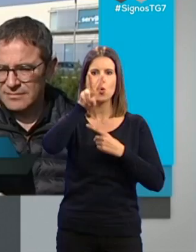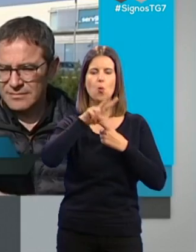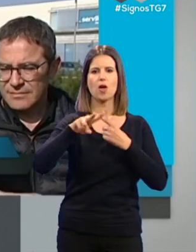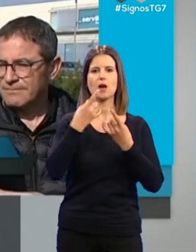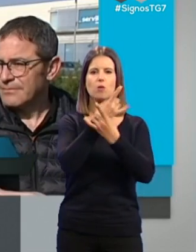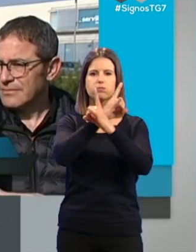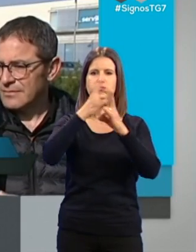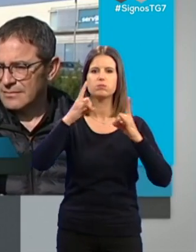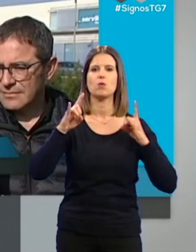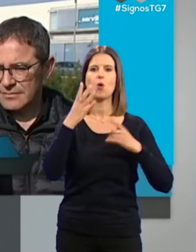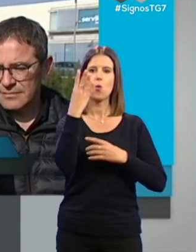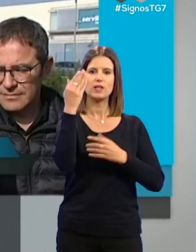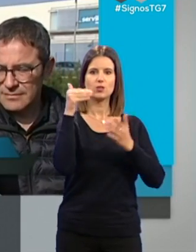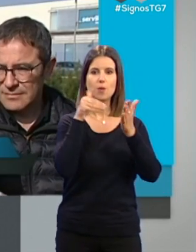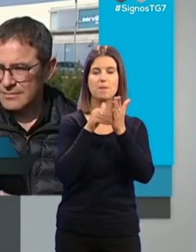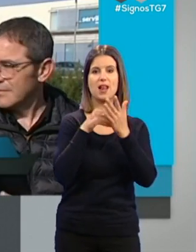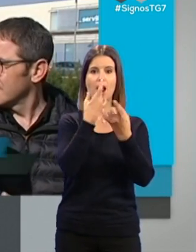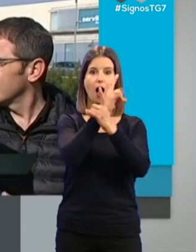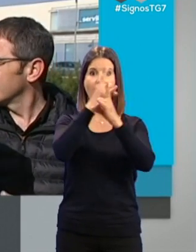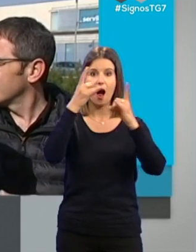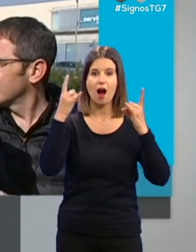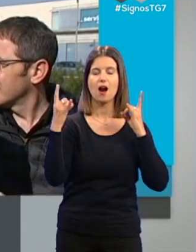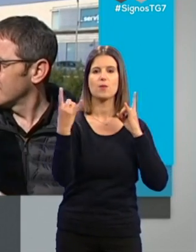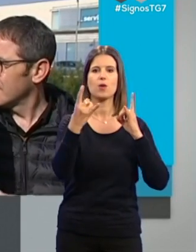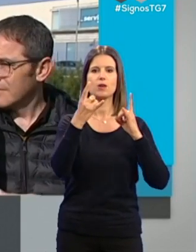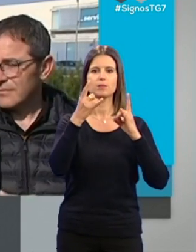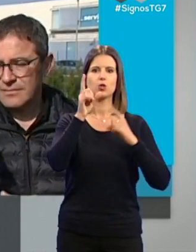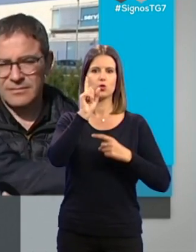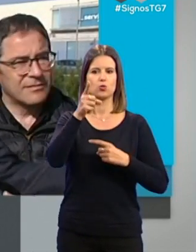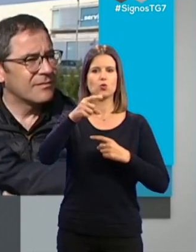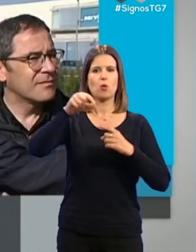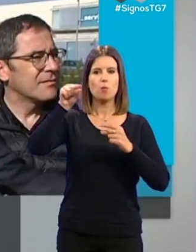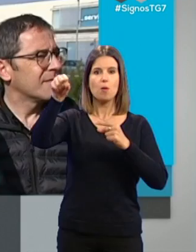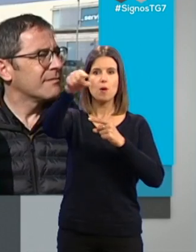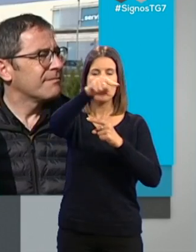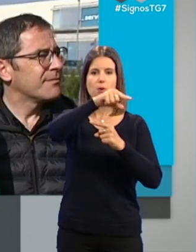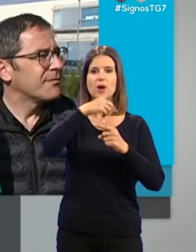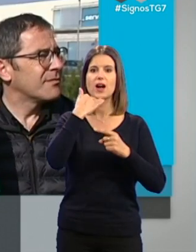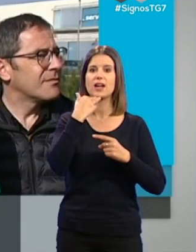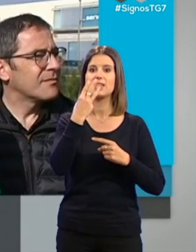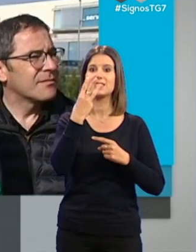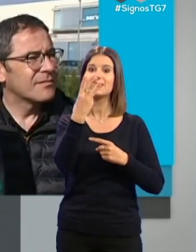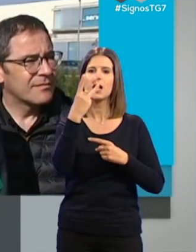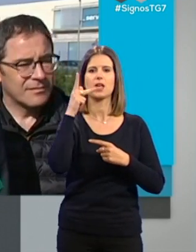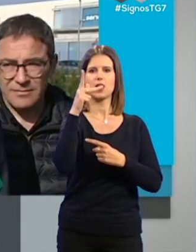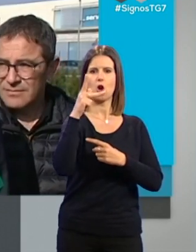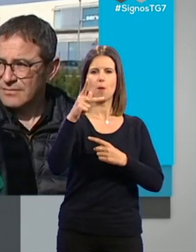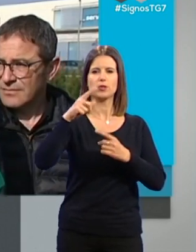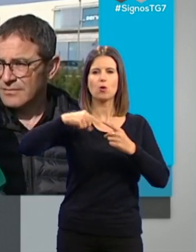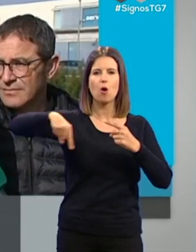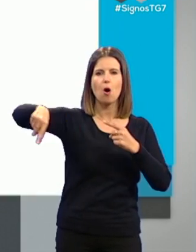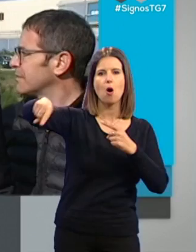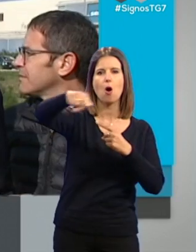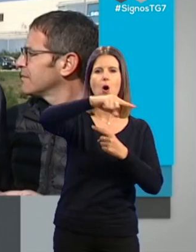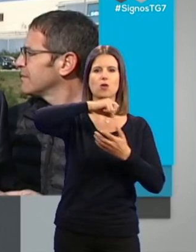jardinadas, 4.000 árboles y la dotación de no solo recorridos, estamos hablando prácticamente de 3 kilómetros del